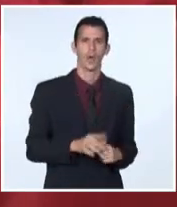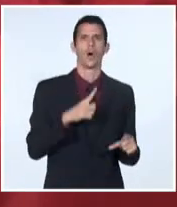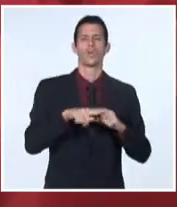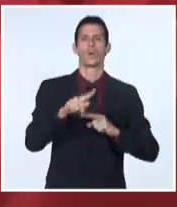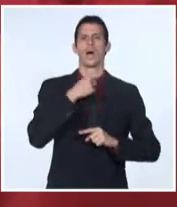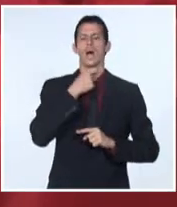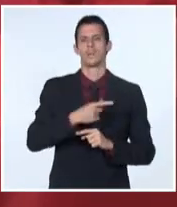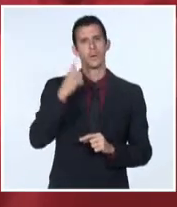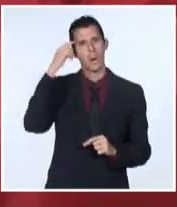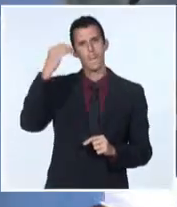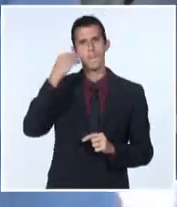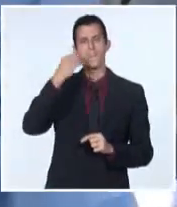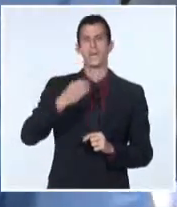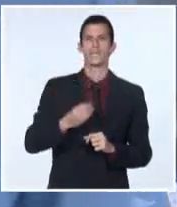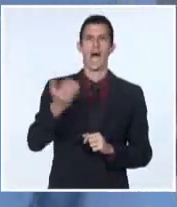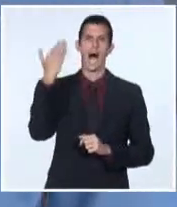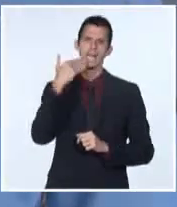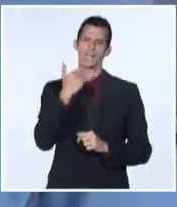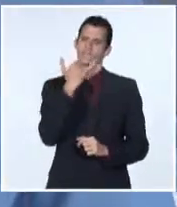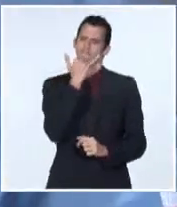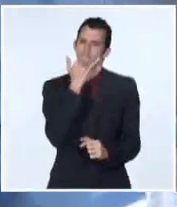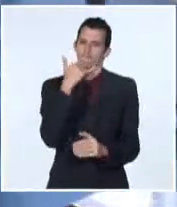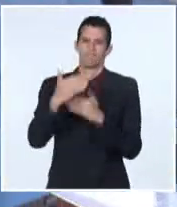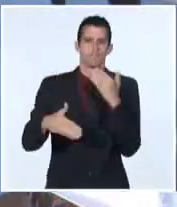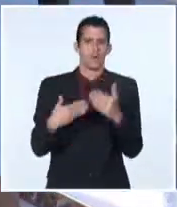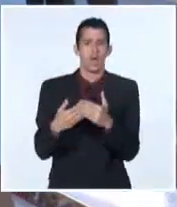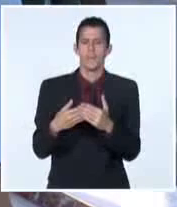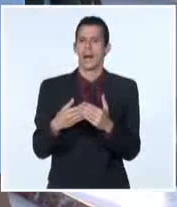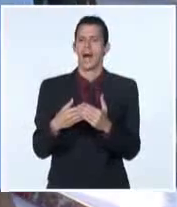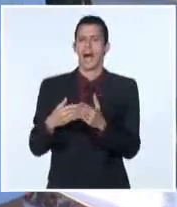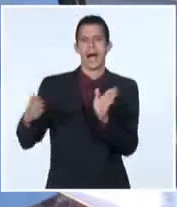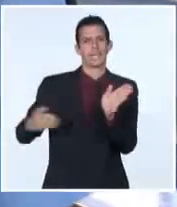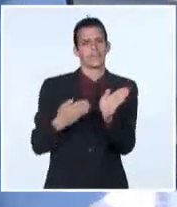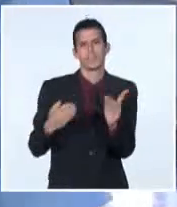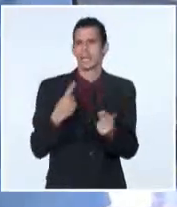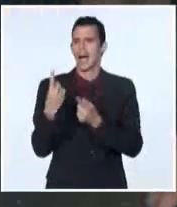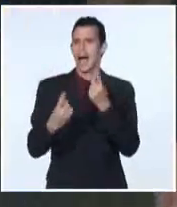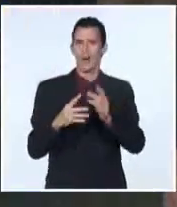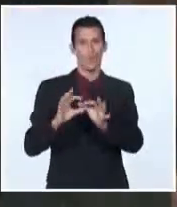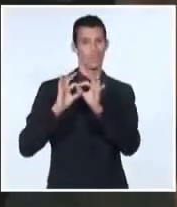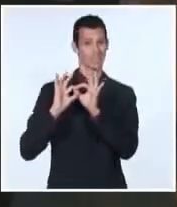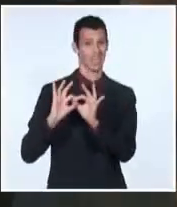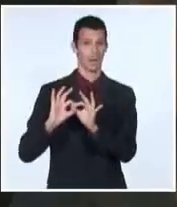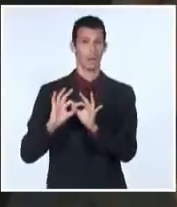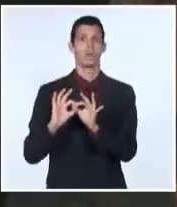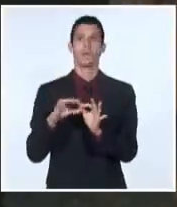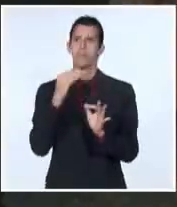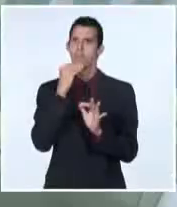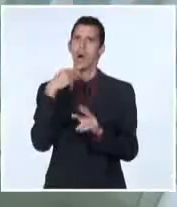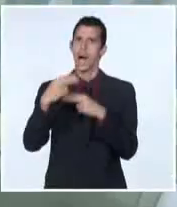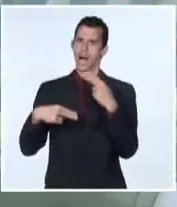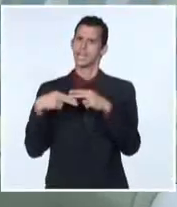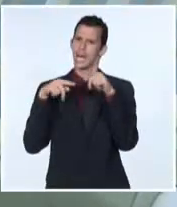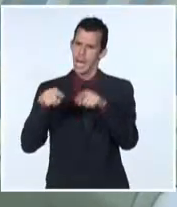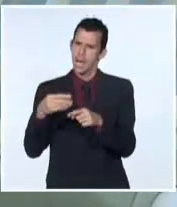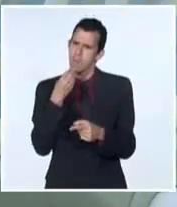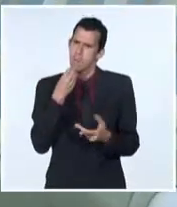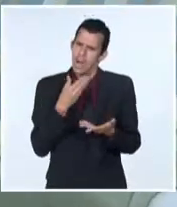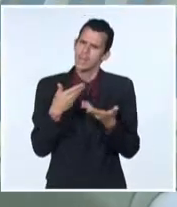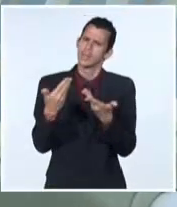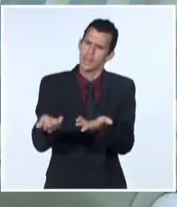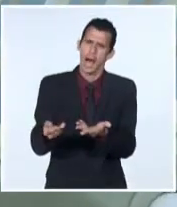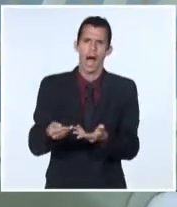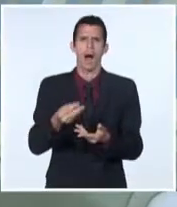esencia principal de este sistema educativo así lo comprobó la representante de la UNICEF en Cuba, señora